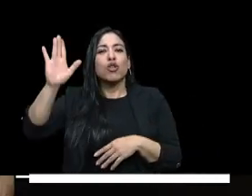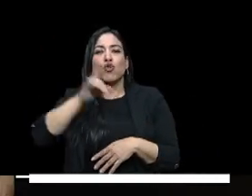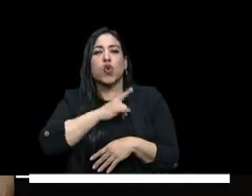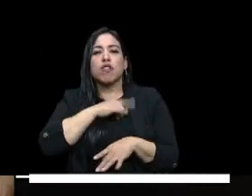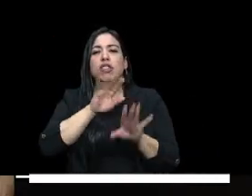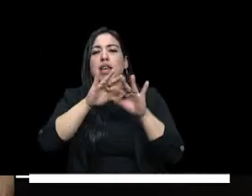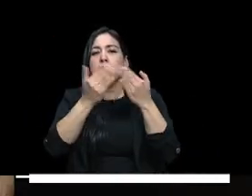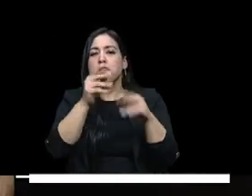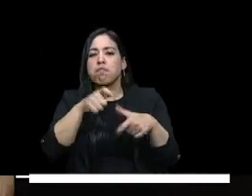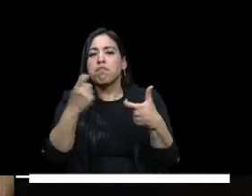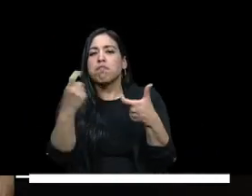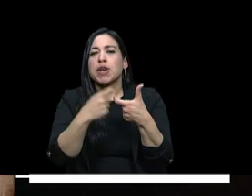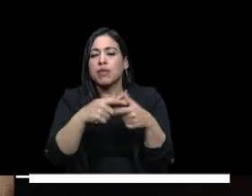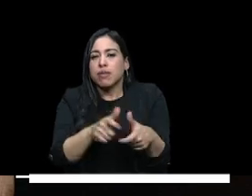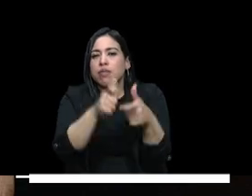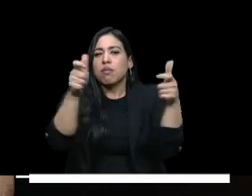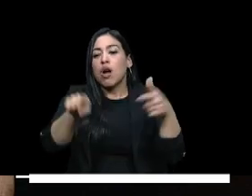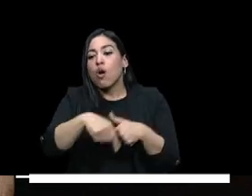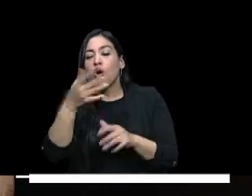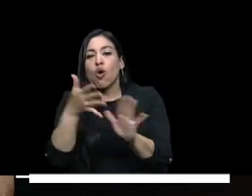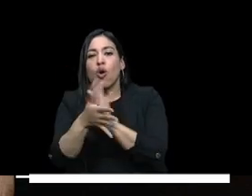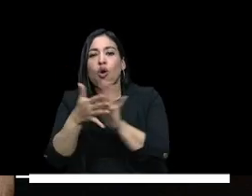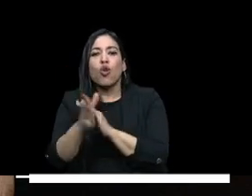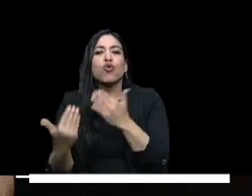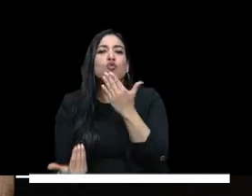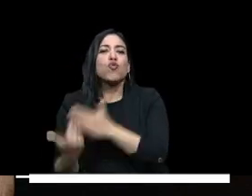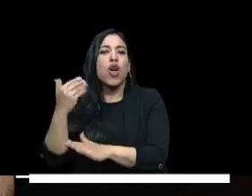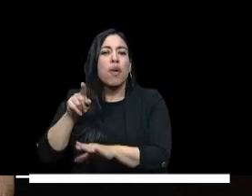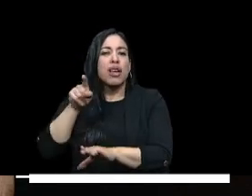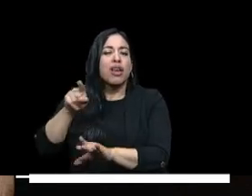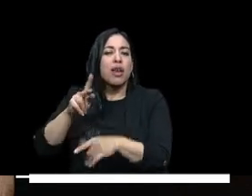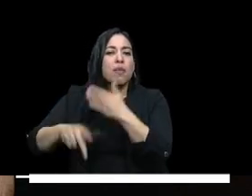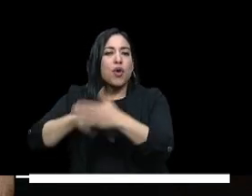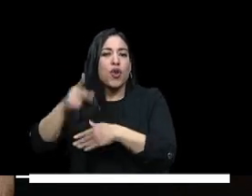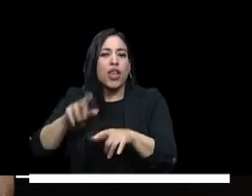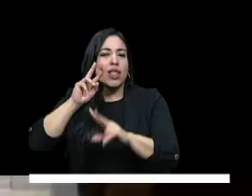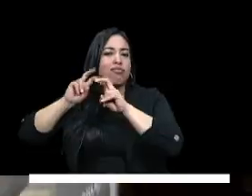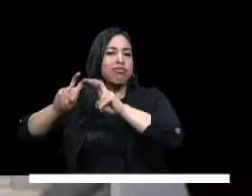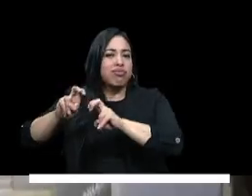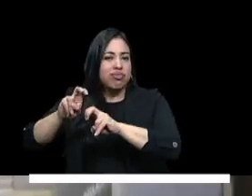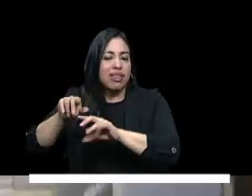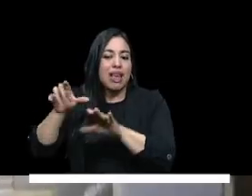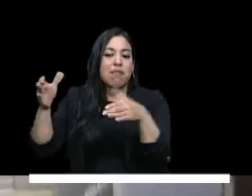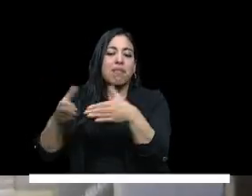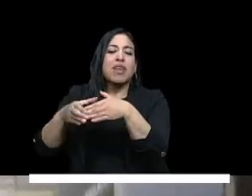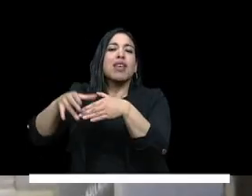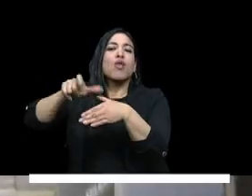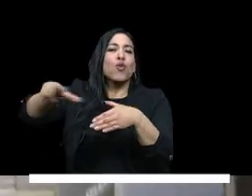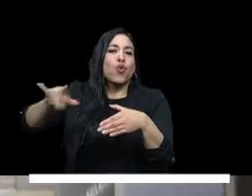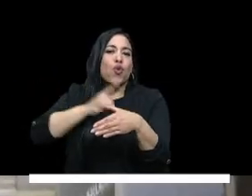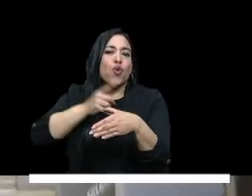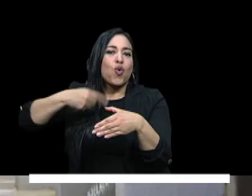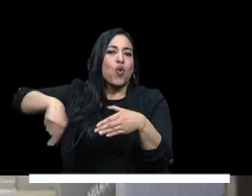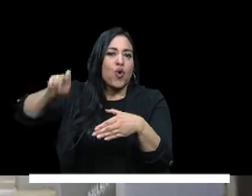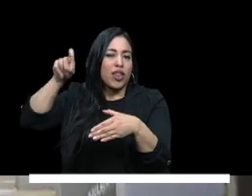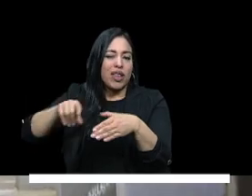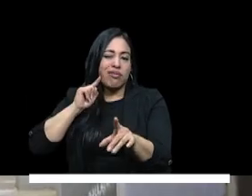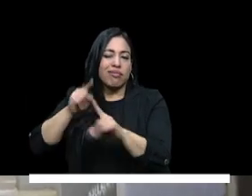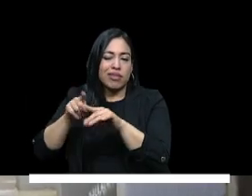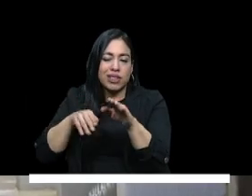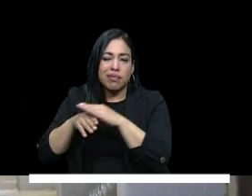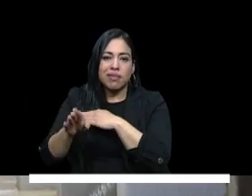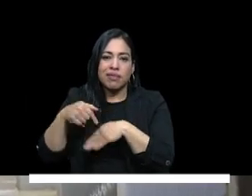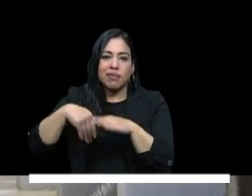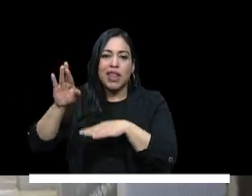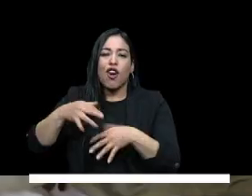universitario y que se materializa en las nuevas apuestas de investigación que se deben desarrollar en las instituciones de